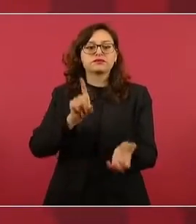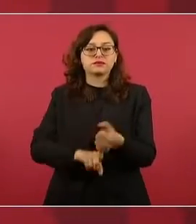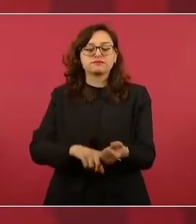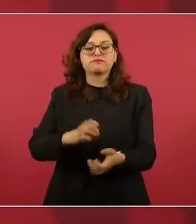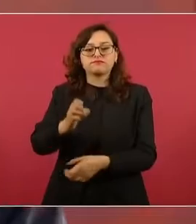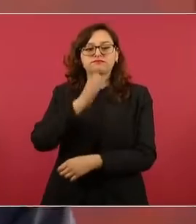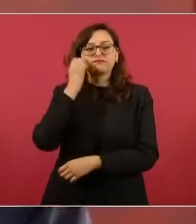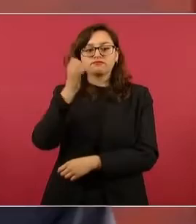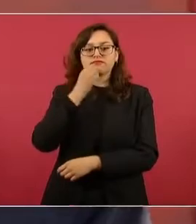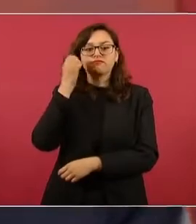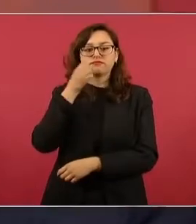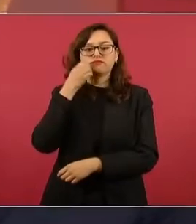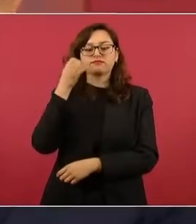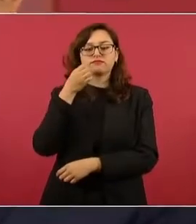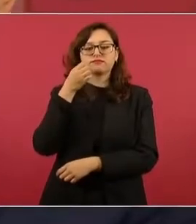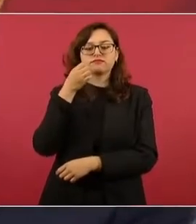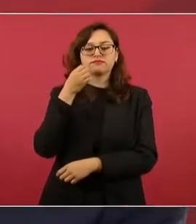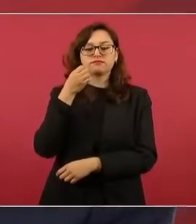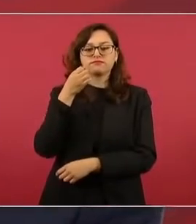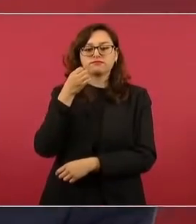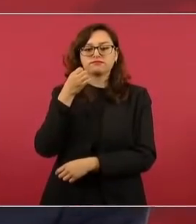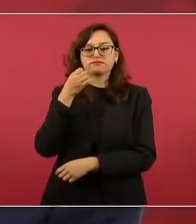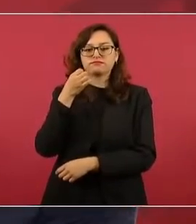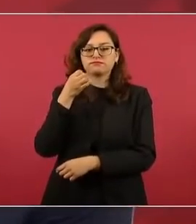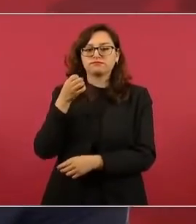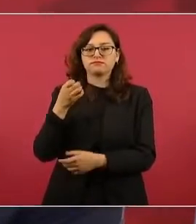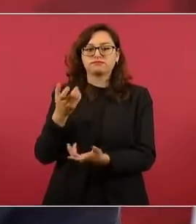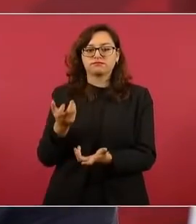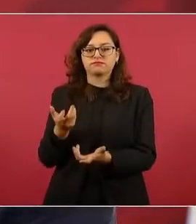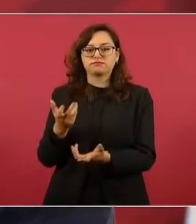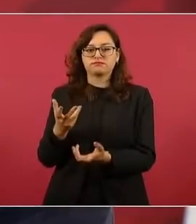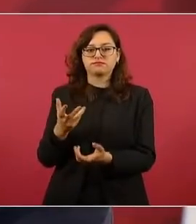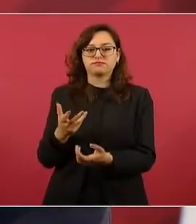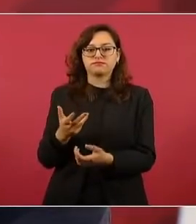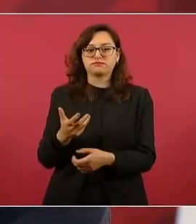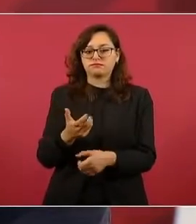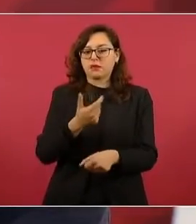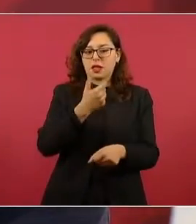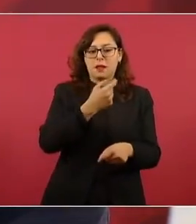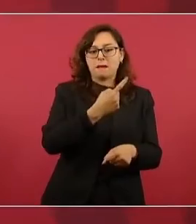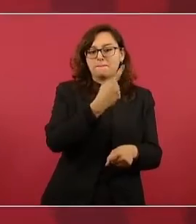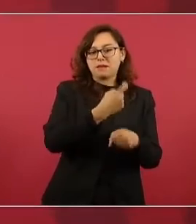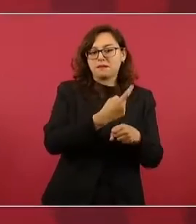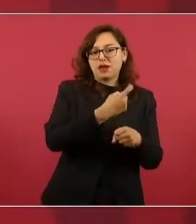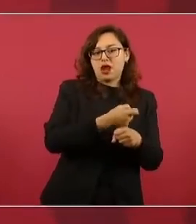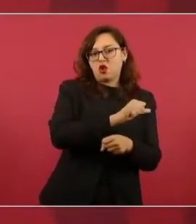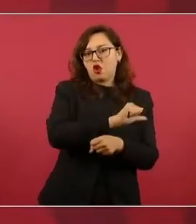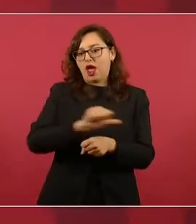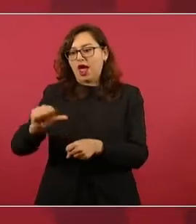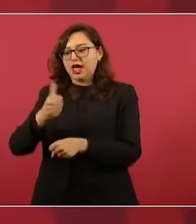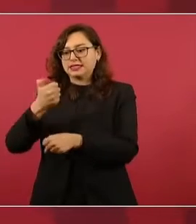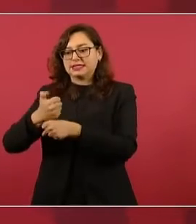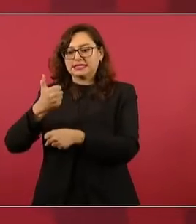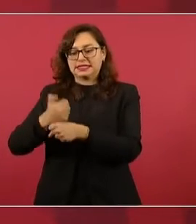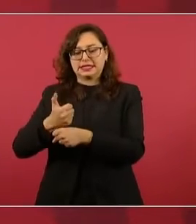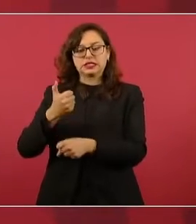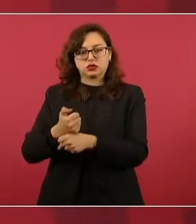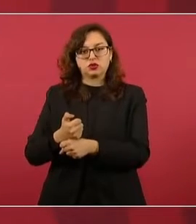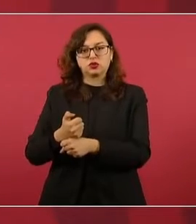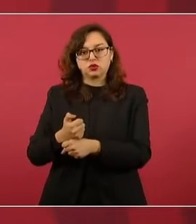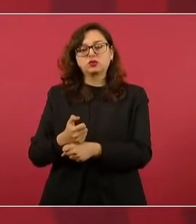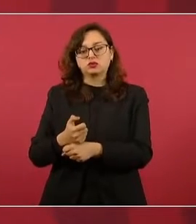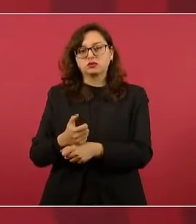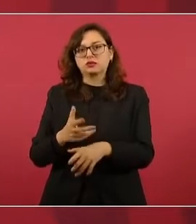completa, de seis grados, porque en ese